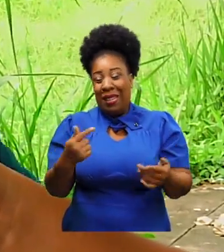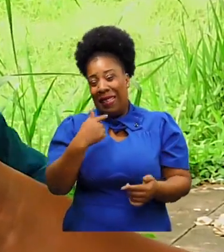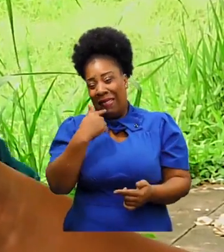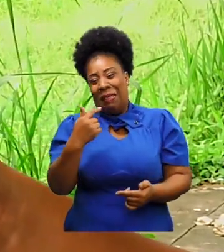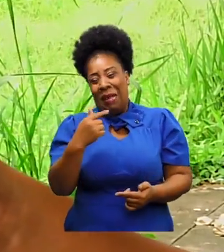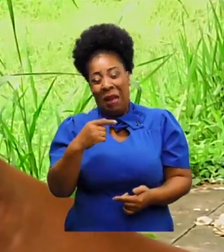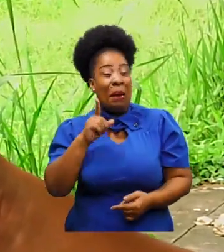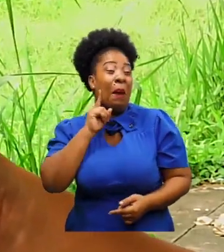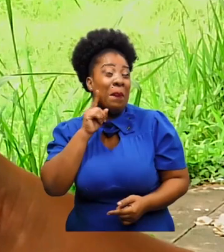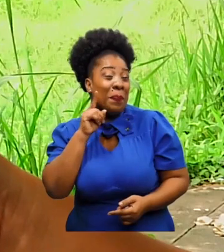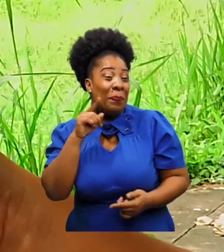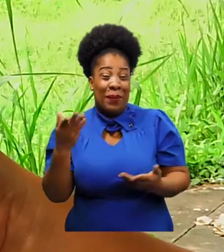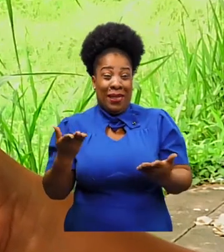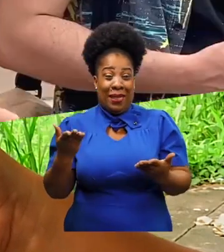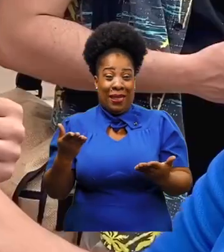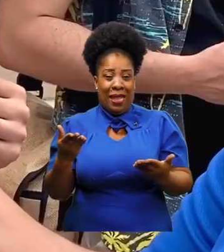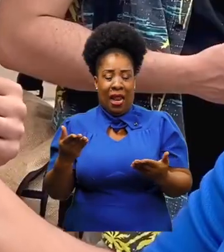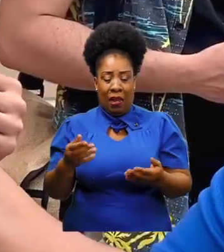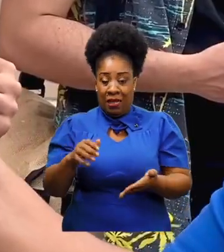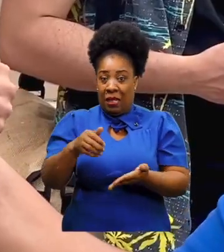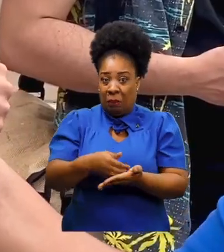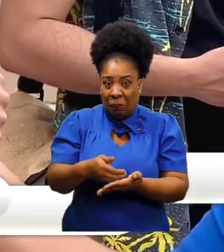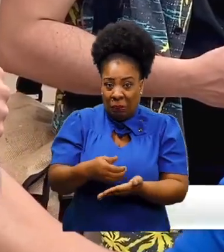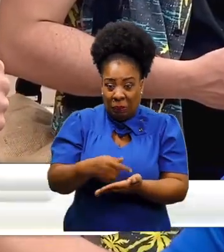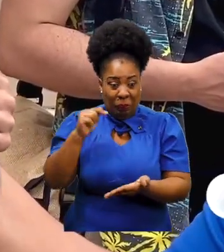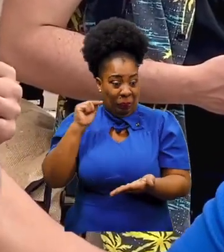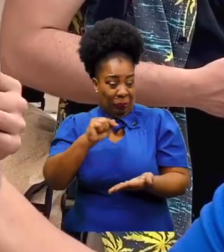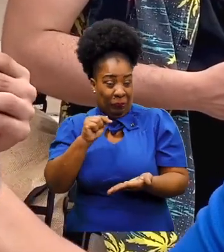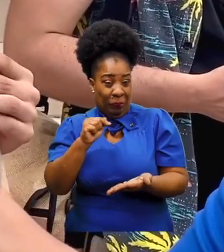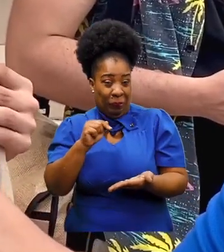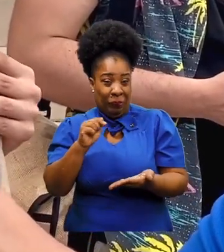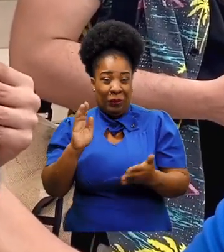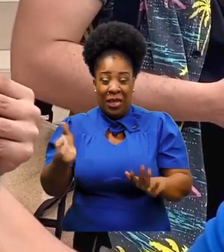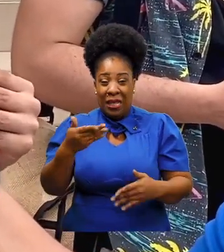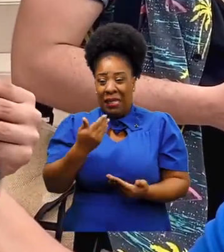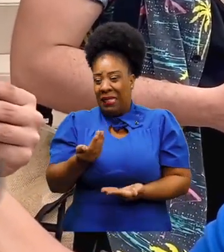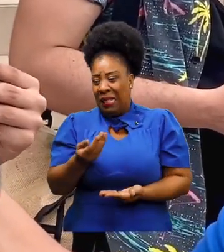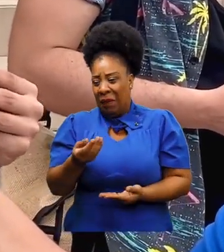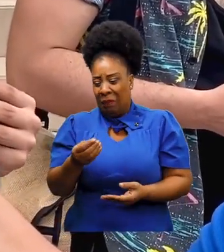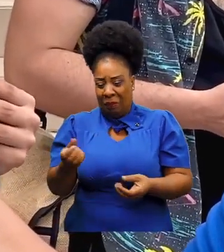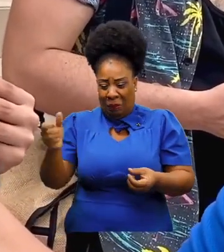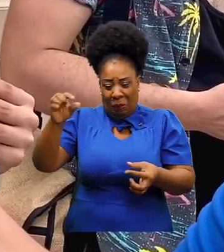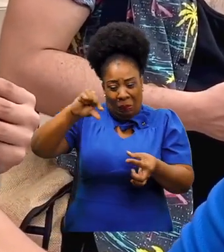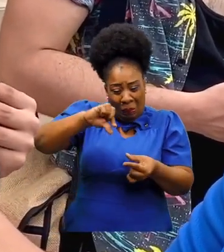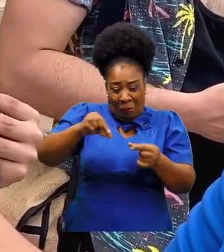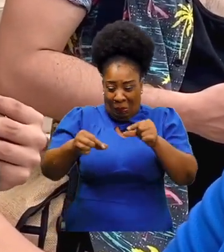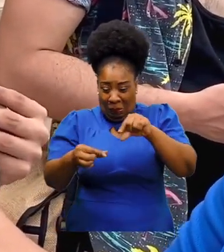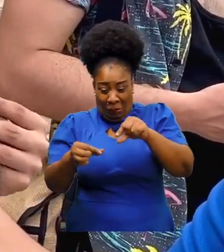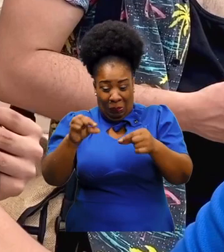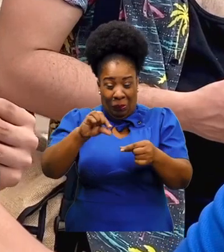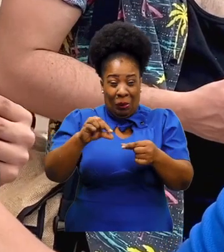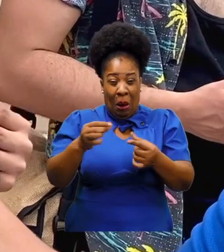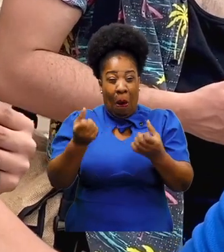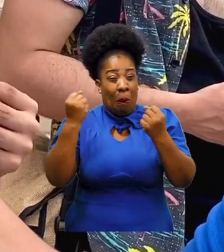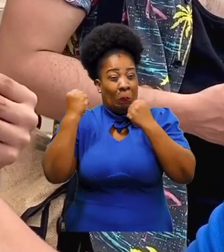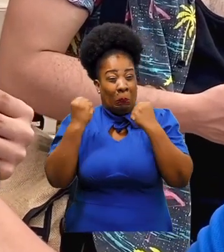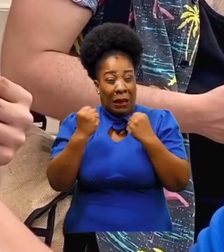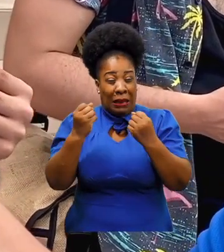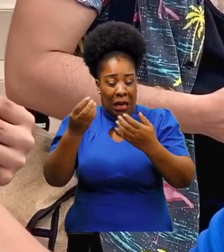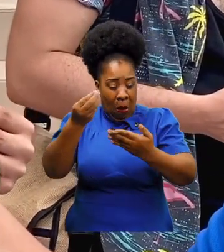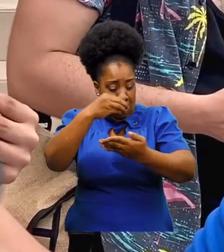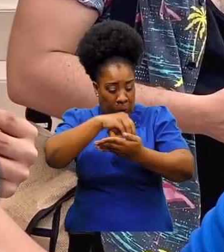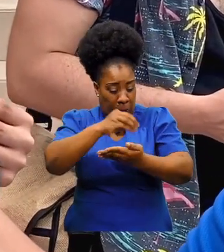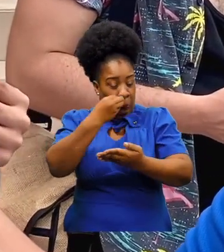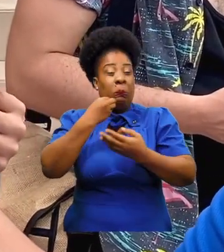no son químicos tóxicos. Una de las afectaciones más frecuentes suele ser la de los metales pesados. Los metales pesados